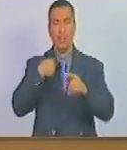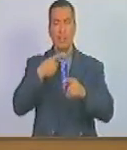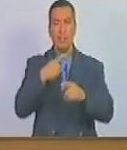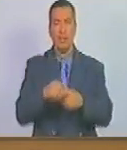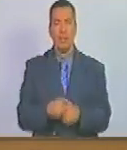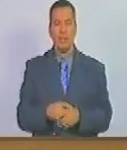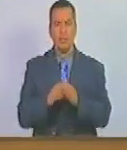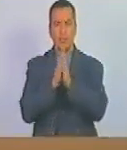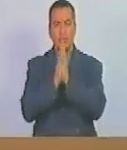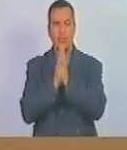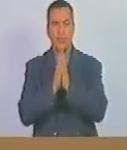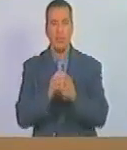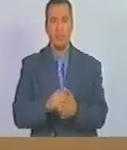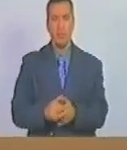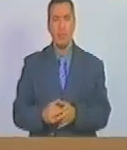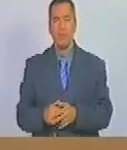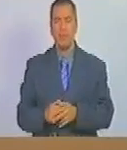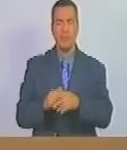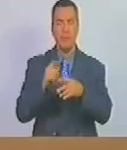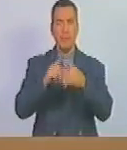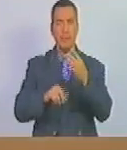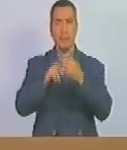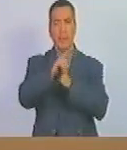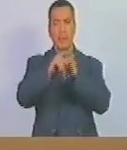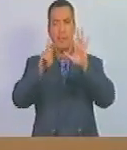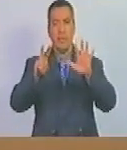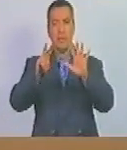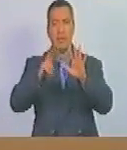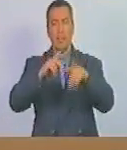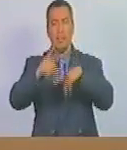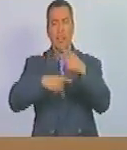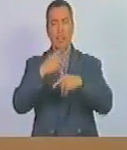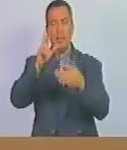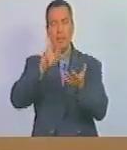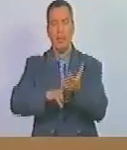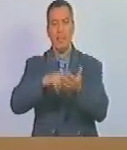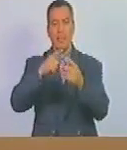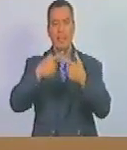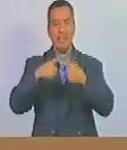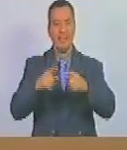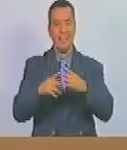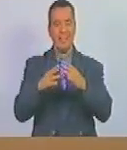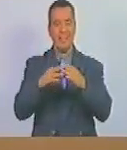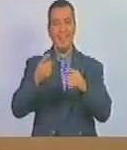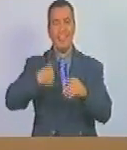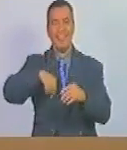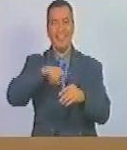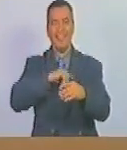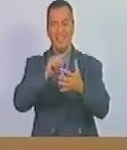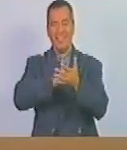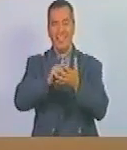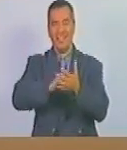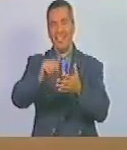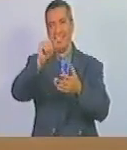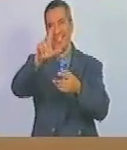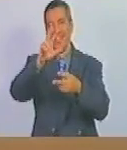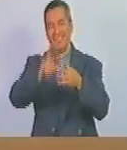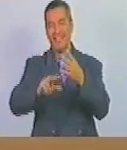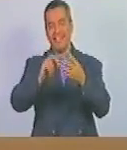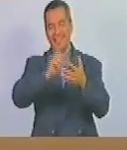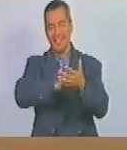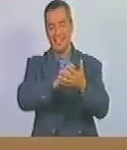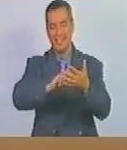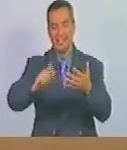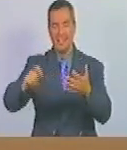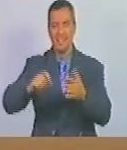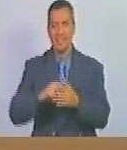epígrafos por favor vigésimo séptimo, se propone aprobar sin modificación el capítulo 3º, el cual queda redactado en